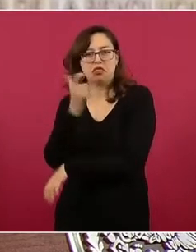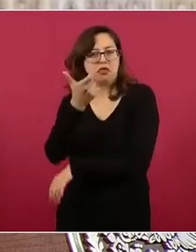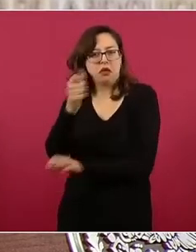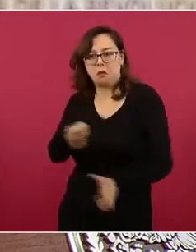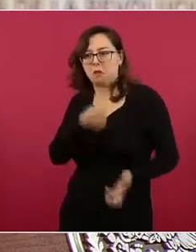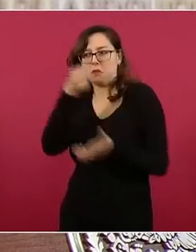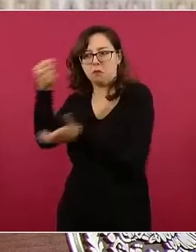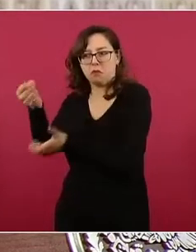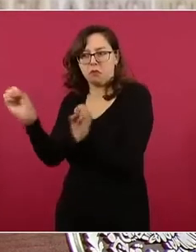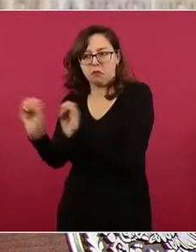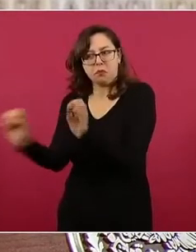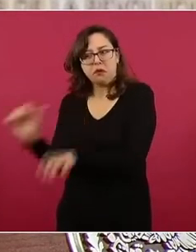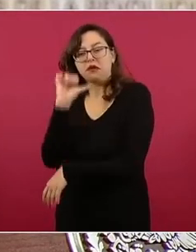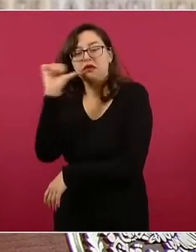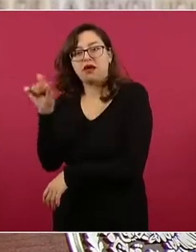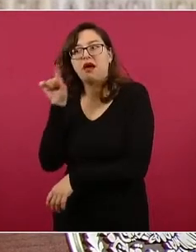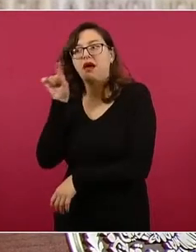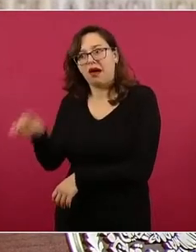Y les voy a decir cuáles.